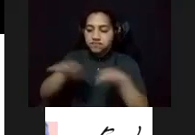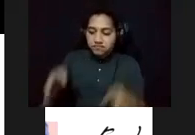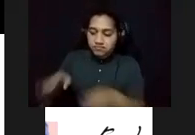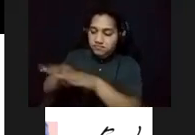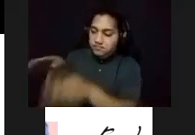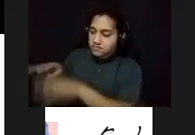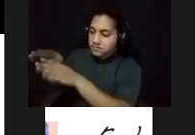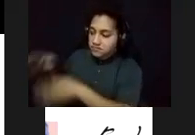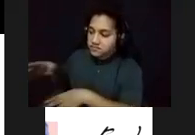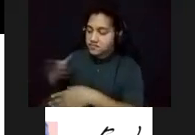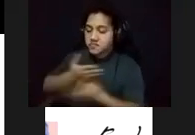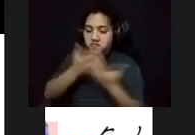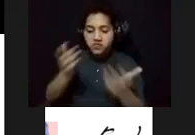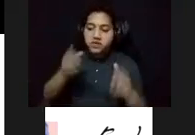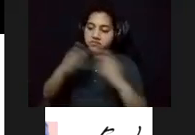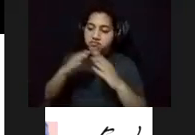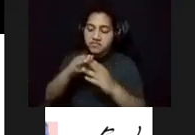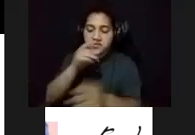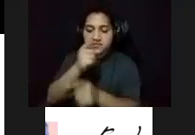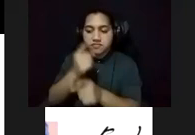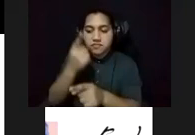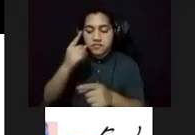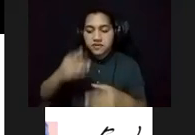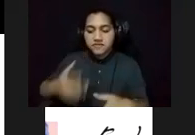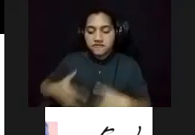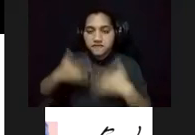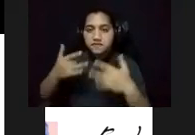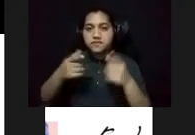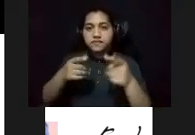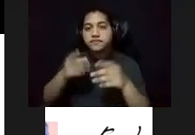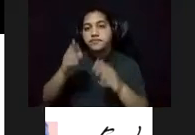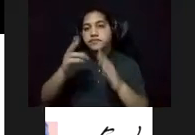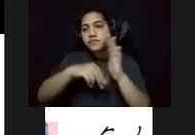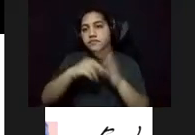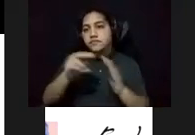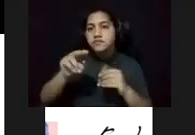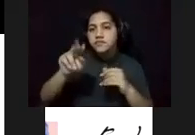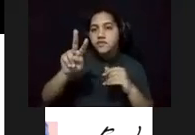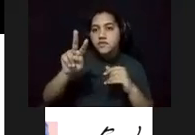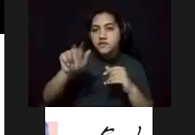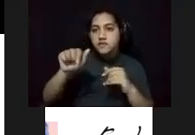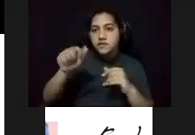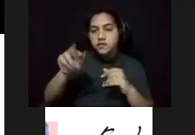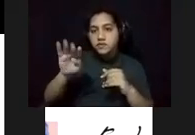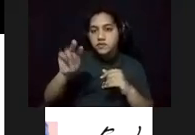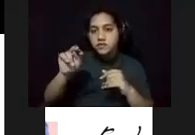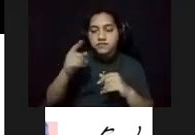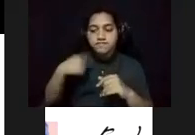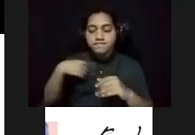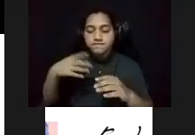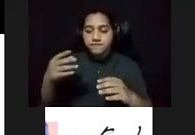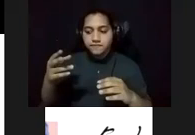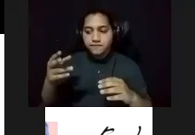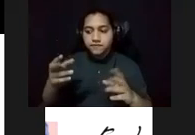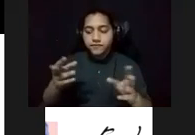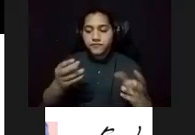apropiado para vivir. En la pintura vagabundo, nos adentra en ese mundo que observó en el